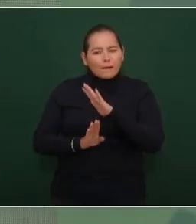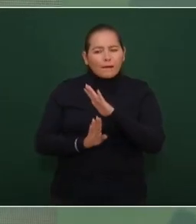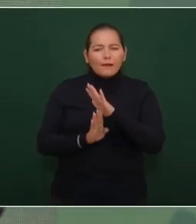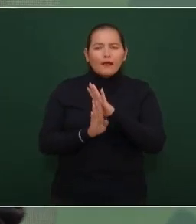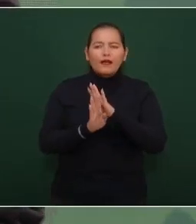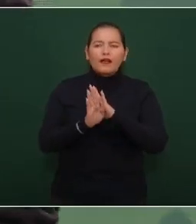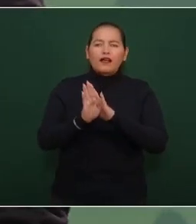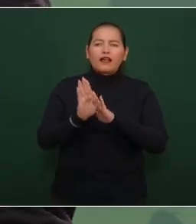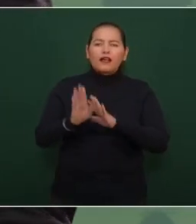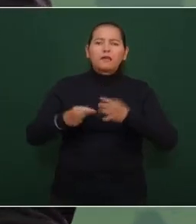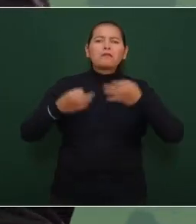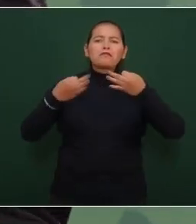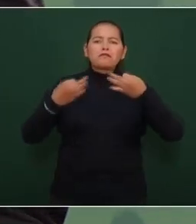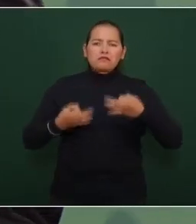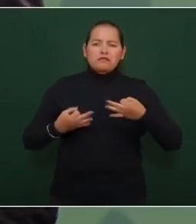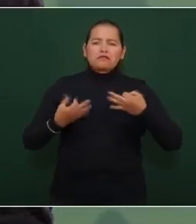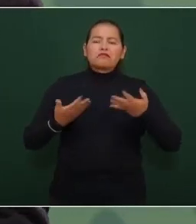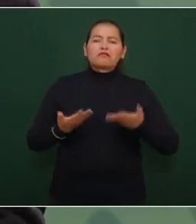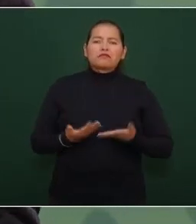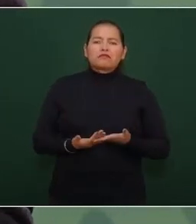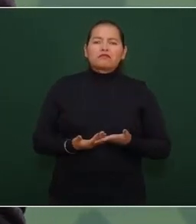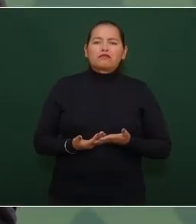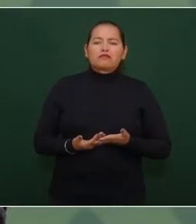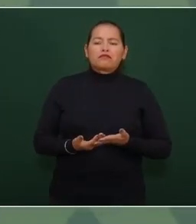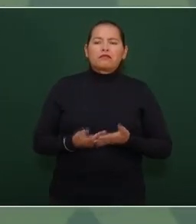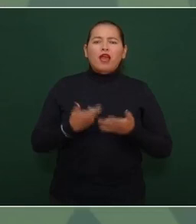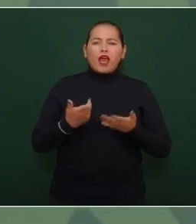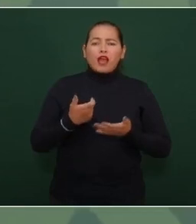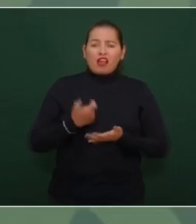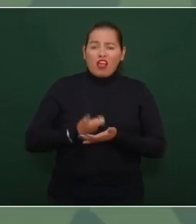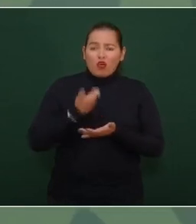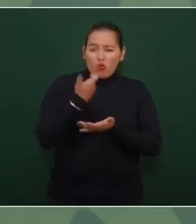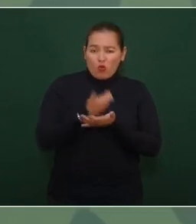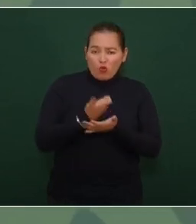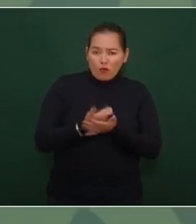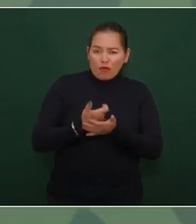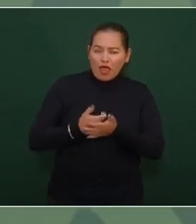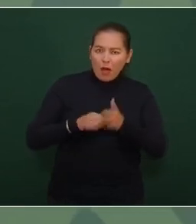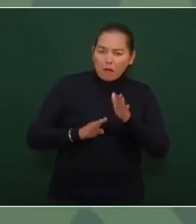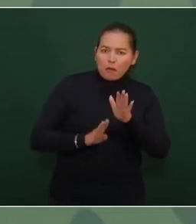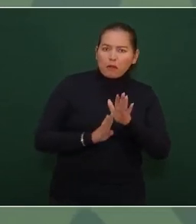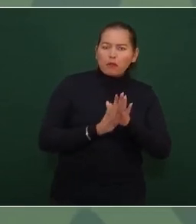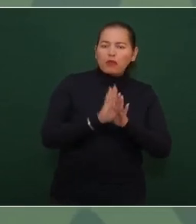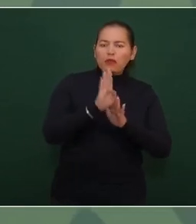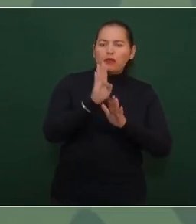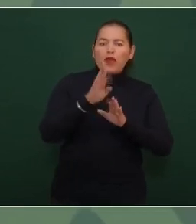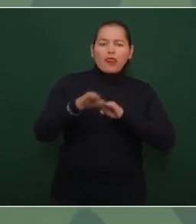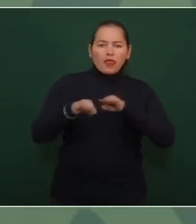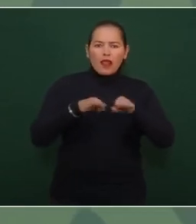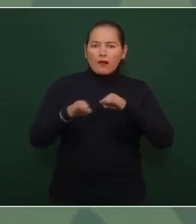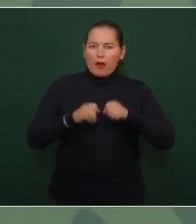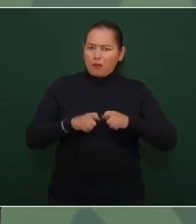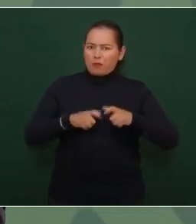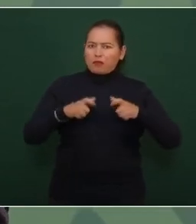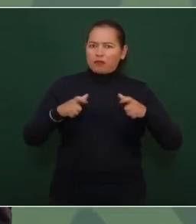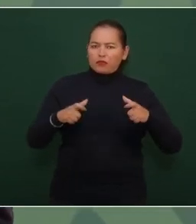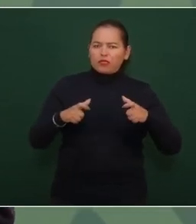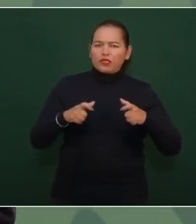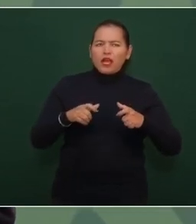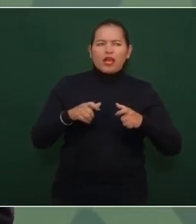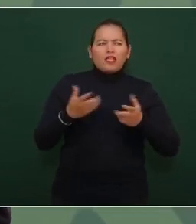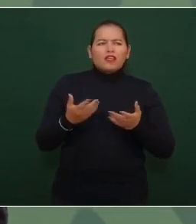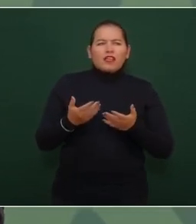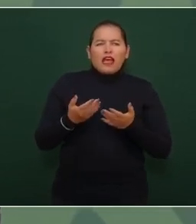está creciendo la economía hay empleo no hay desempleo